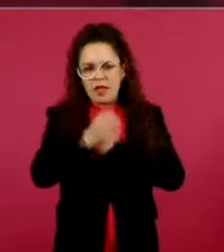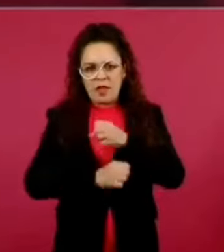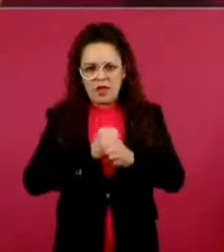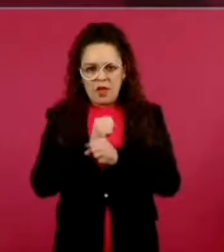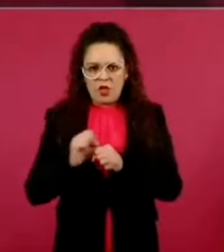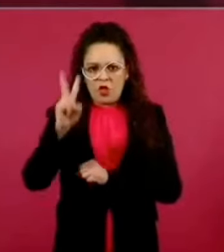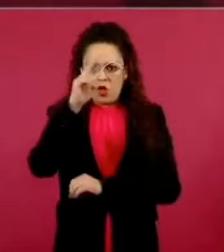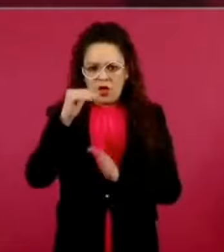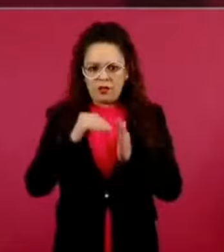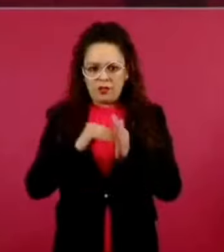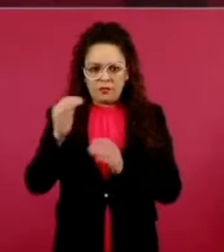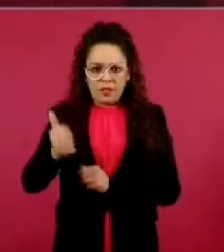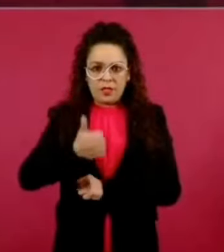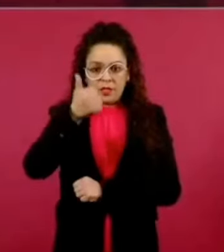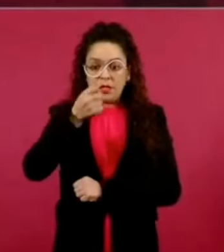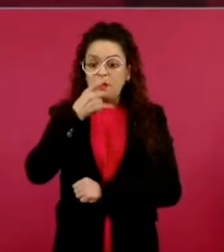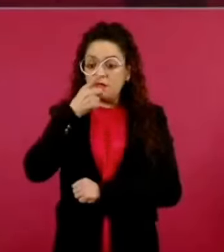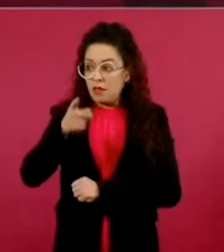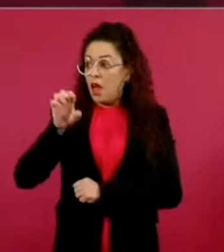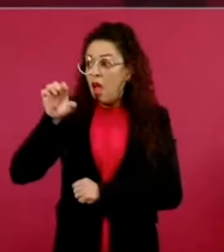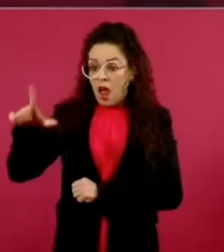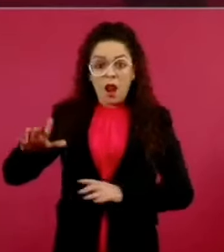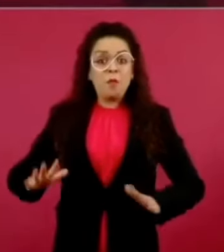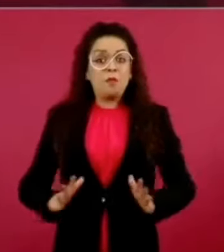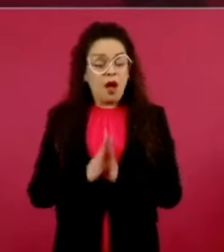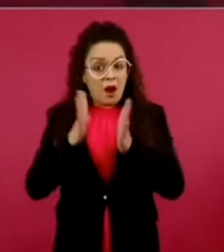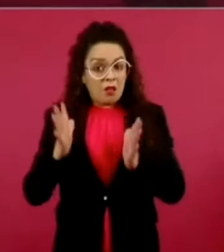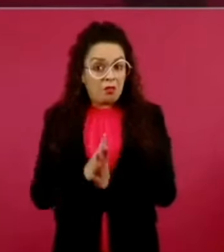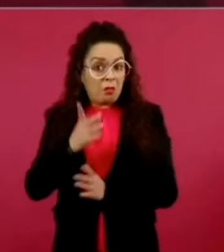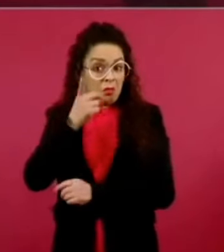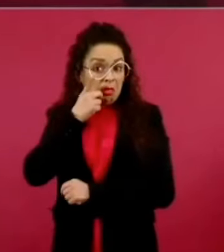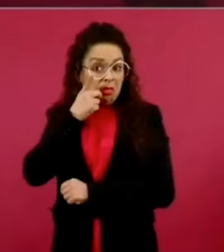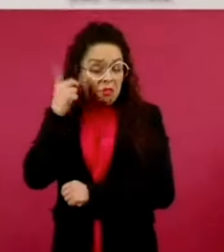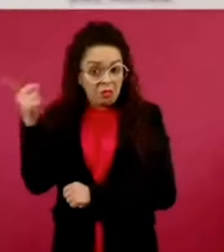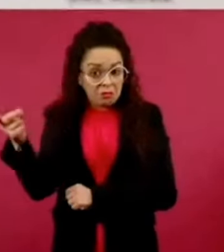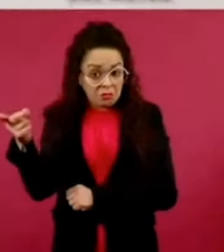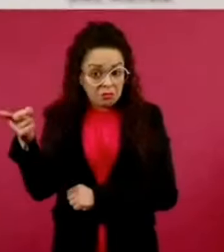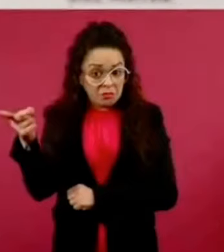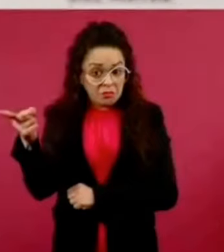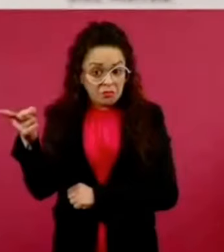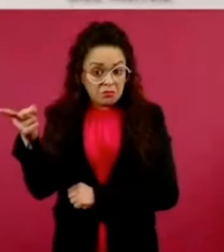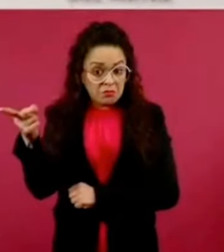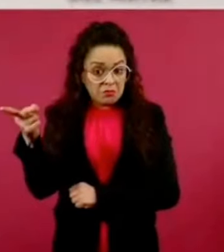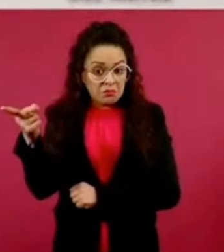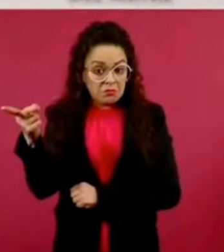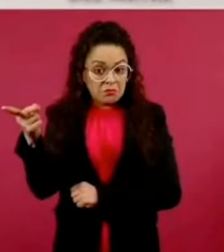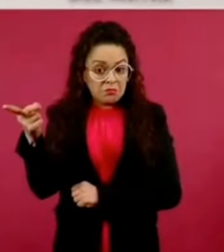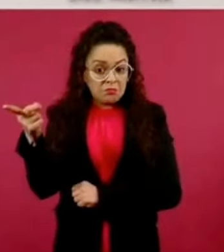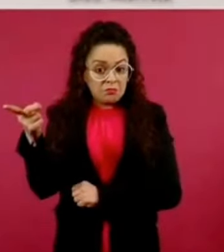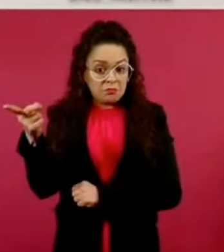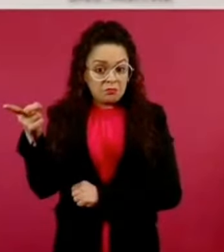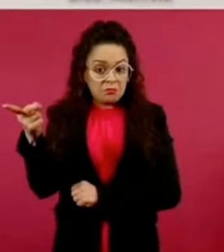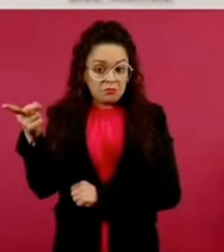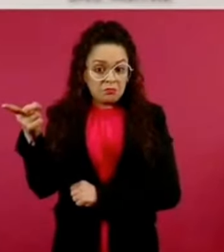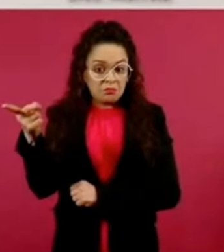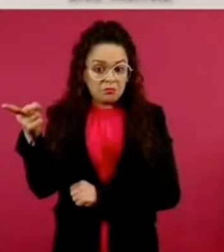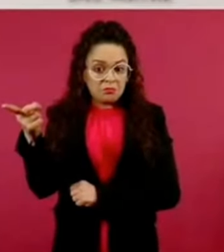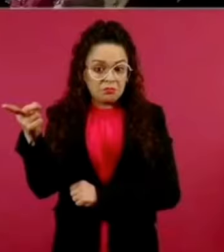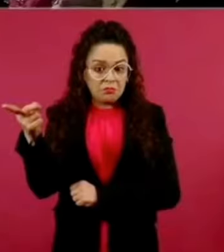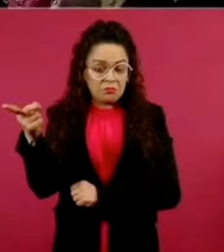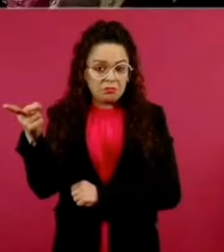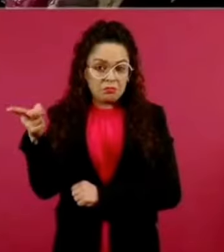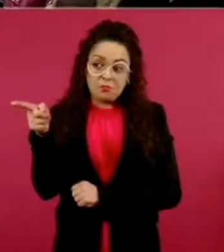él había participado y que lo había hecho como buen mexicano, como